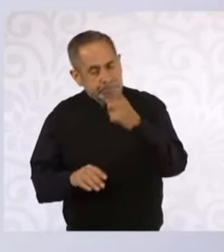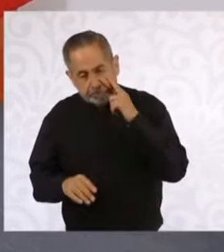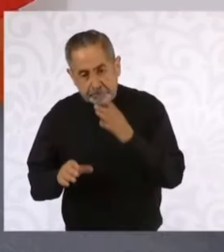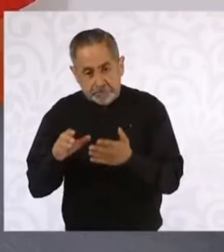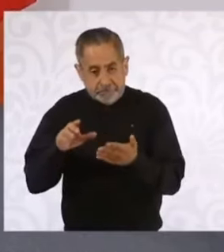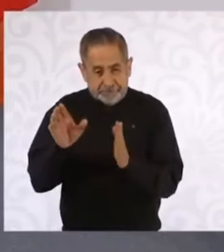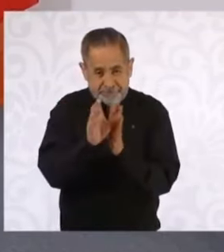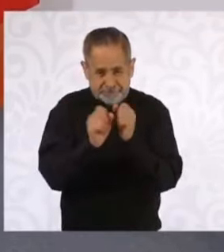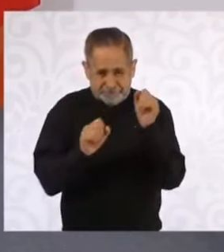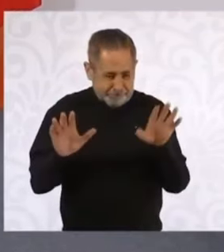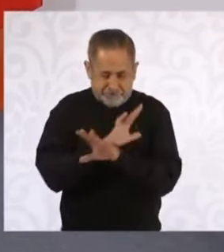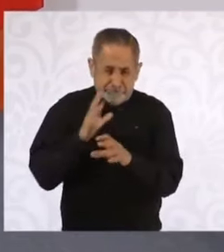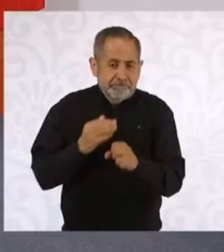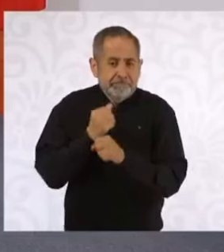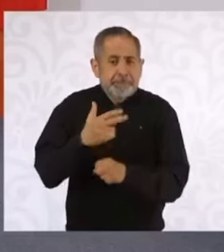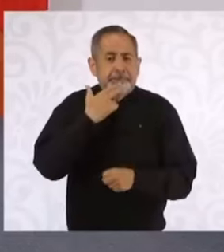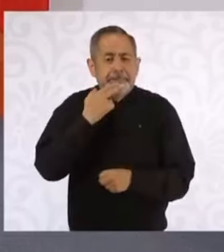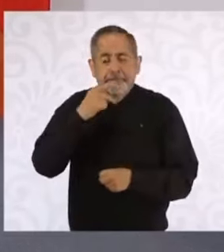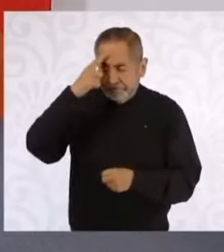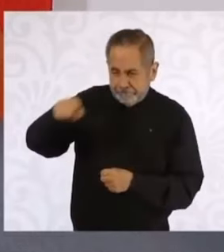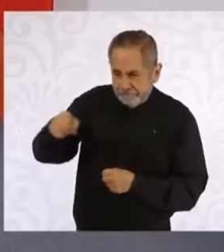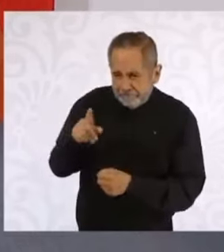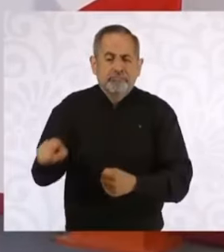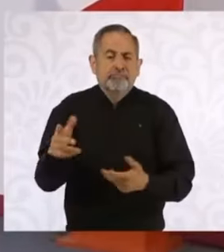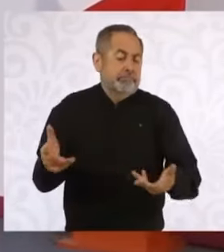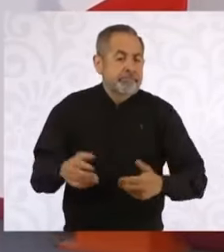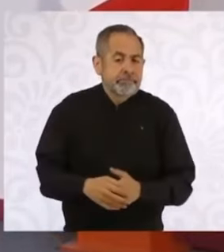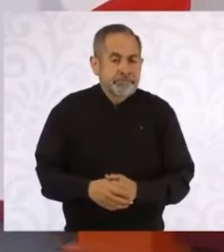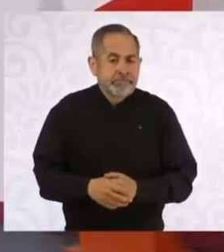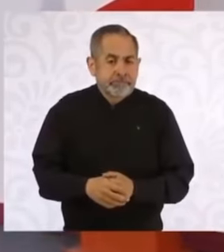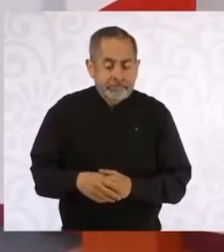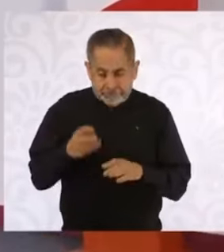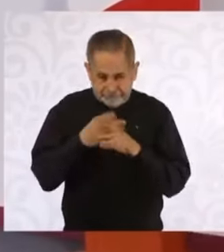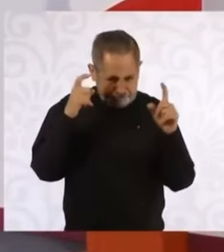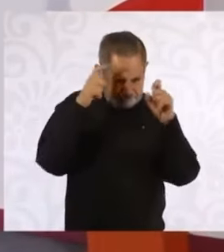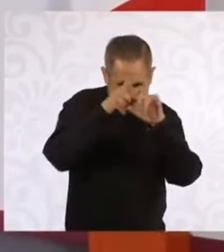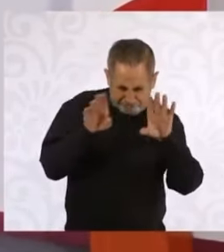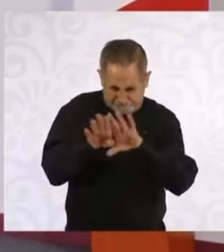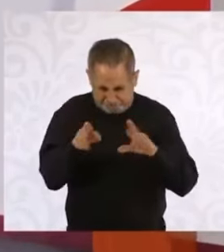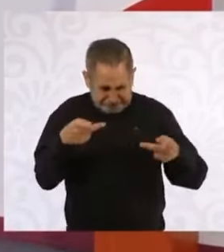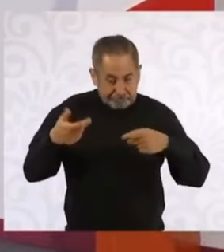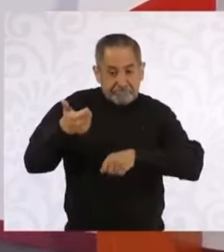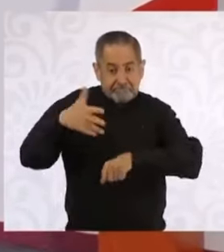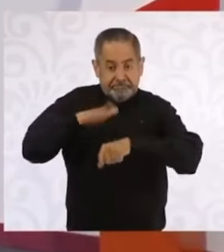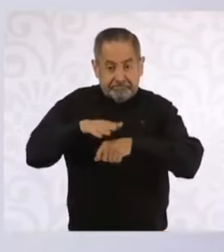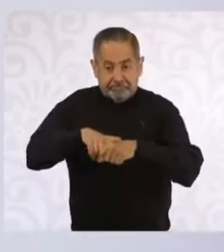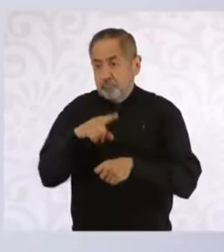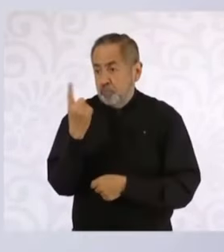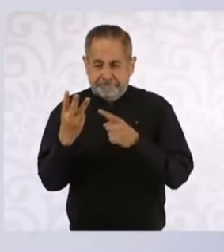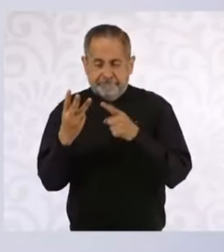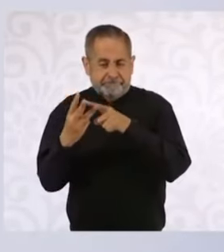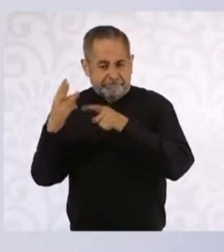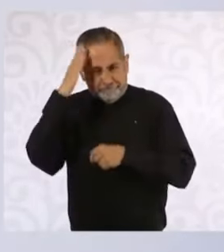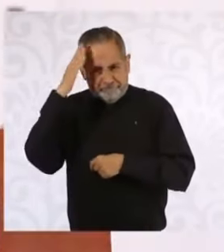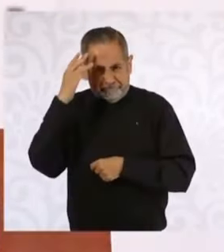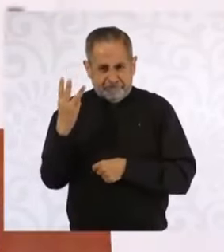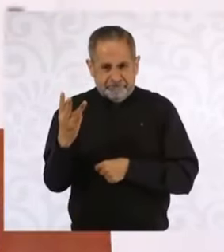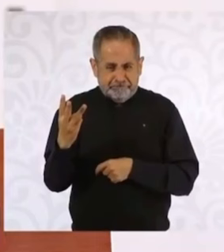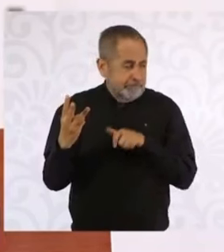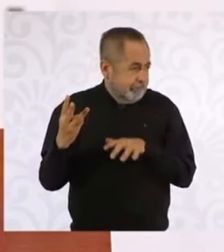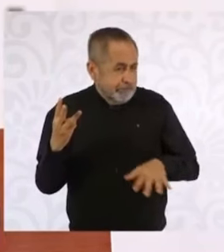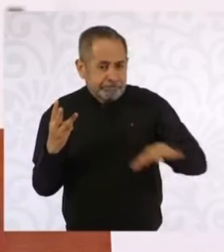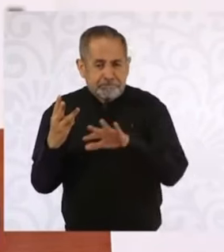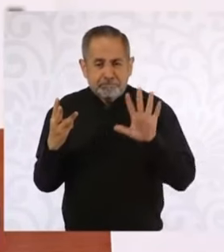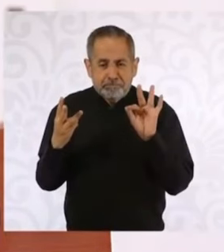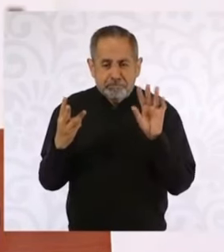es hacer Pemex más eficiente internamente. Es muy complejo administrar una sola empresa con tres subsidiarias,